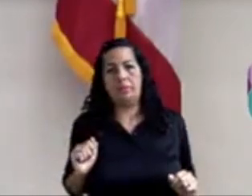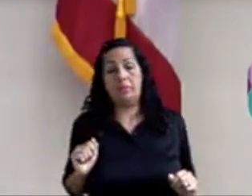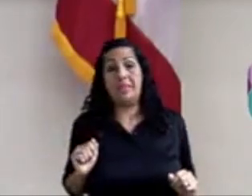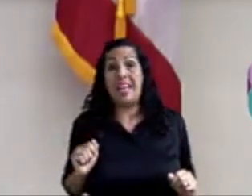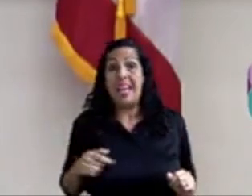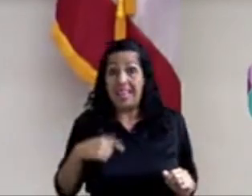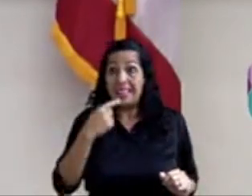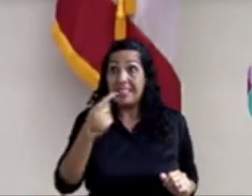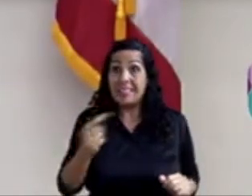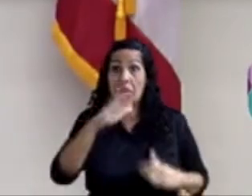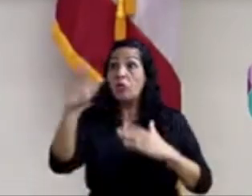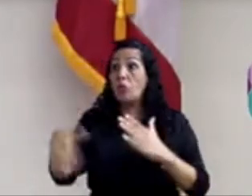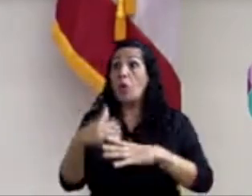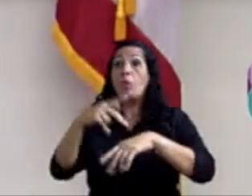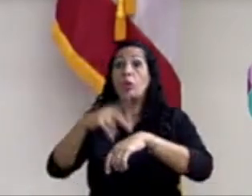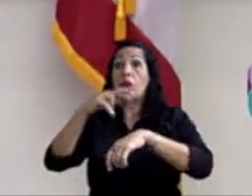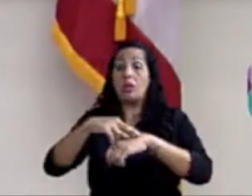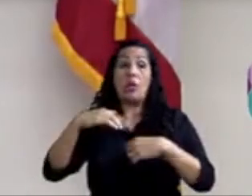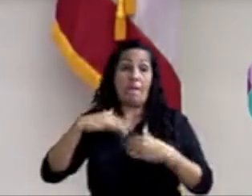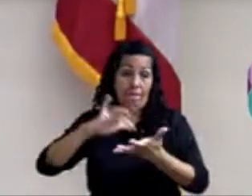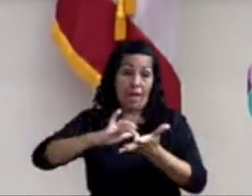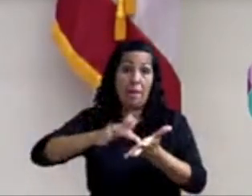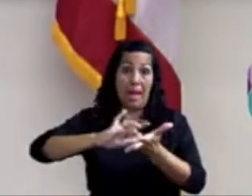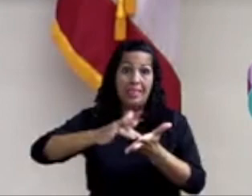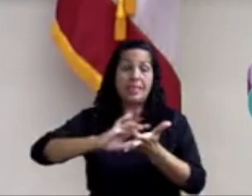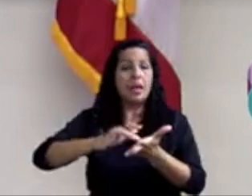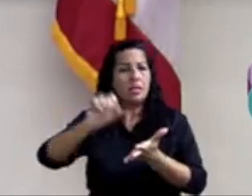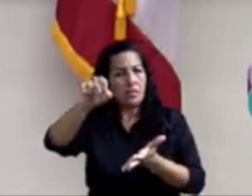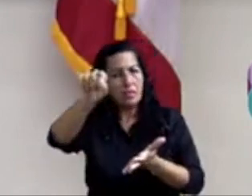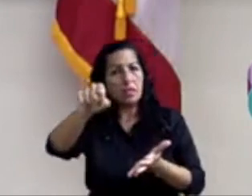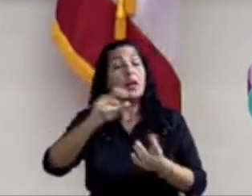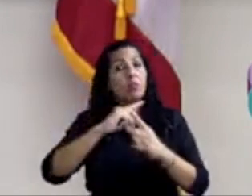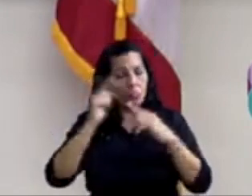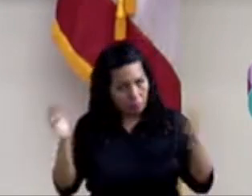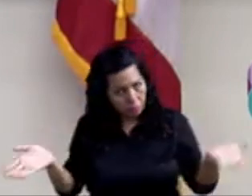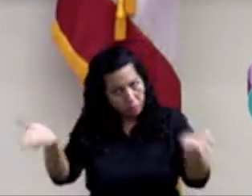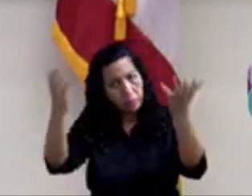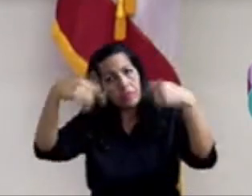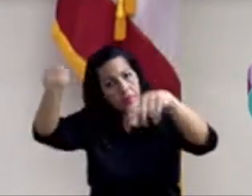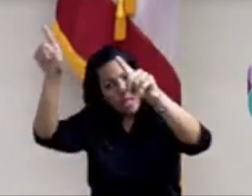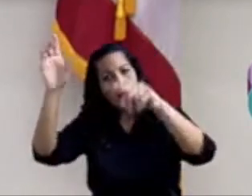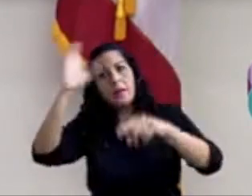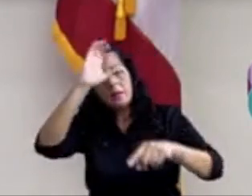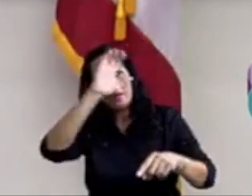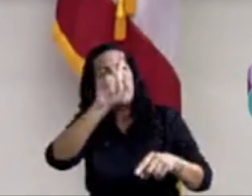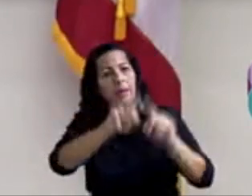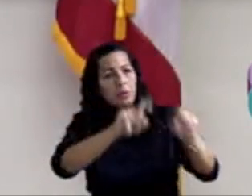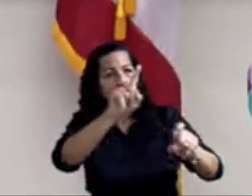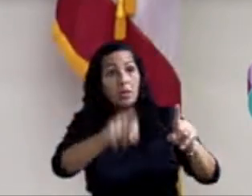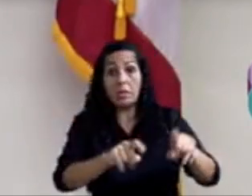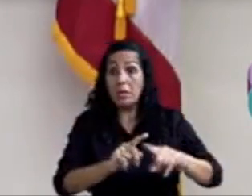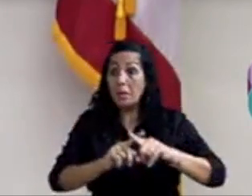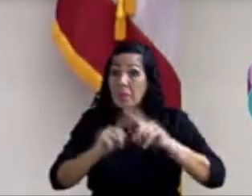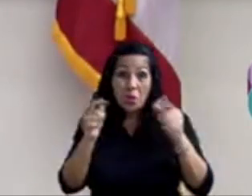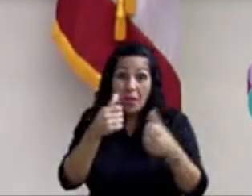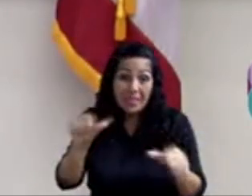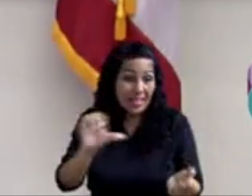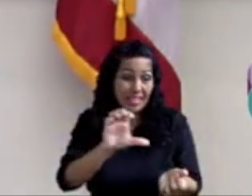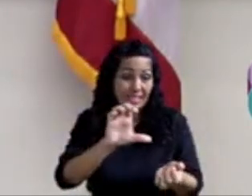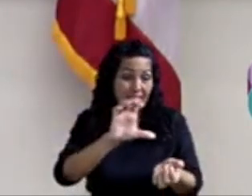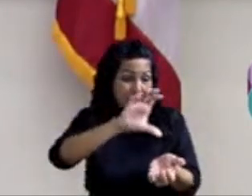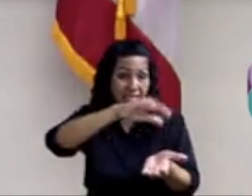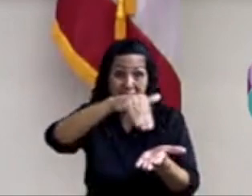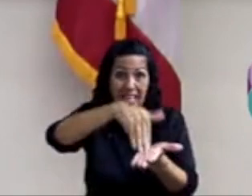farmacias por todo Puerto Rico, es exhortándole a la gente que vaya a la farmacia y pregunte, pero también a cualquier centro de